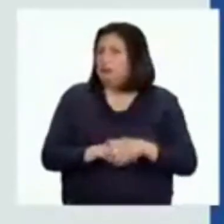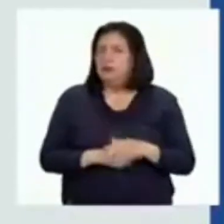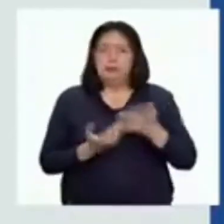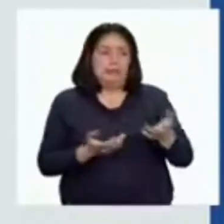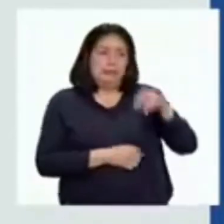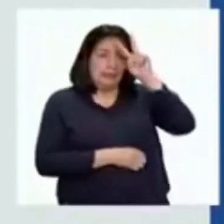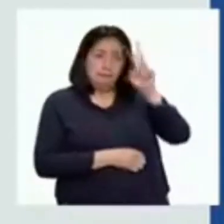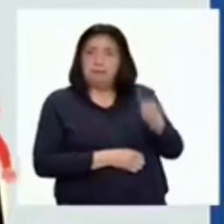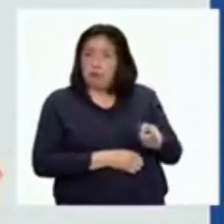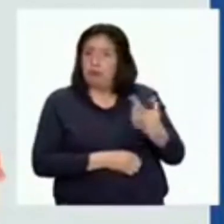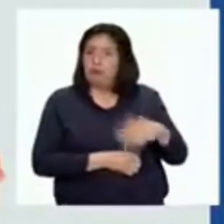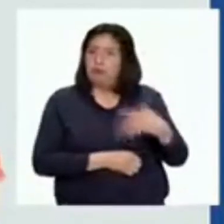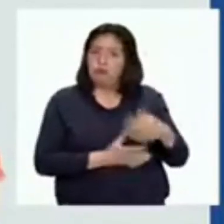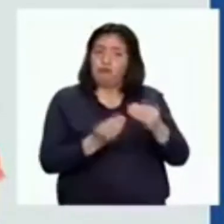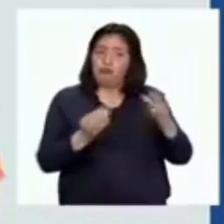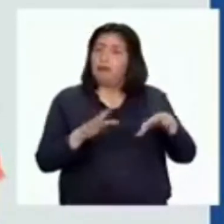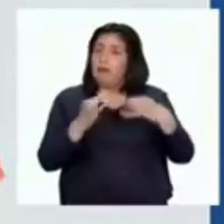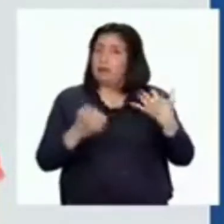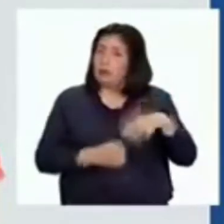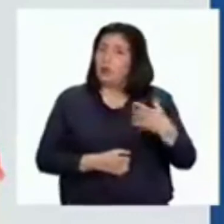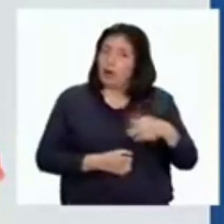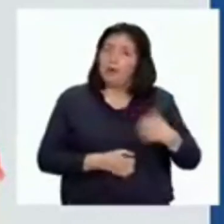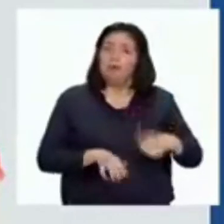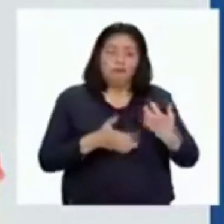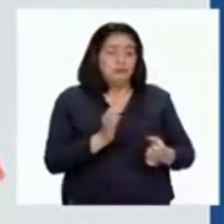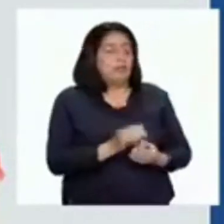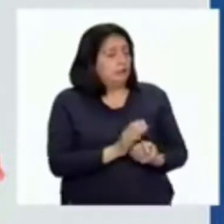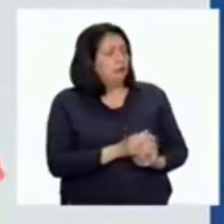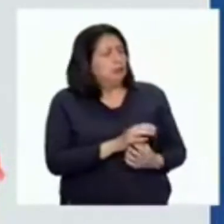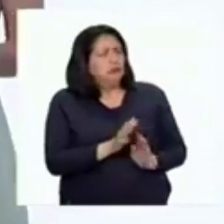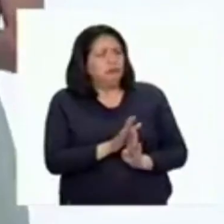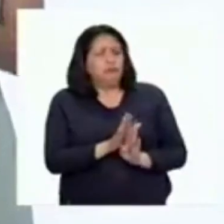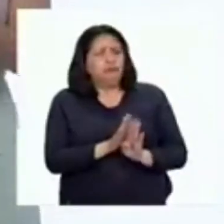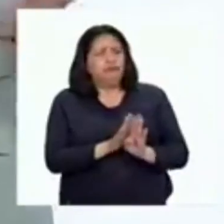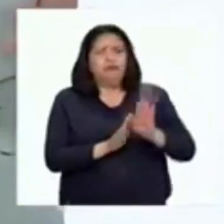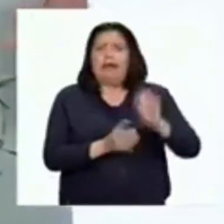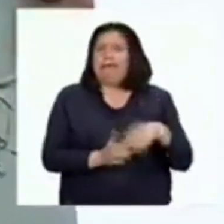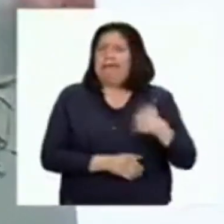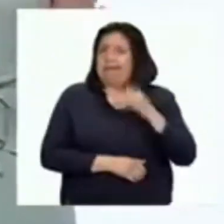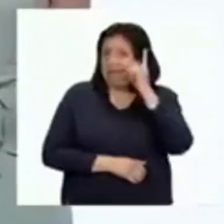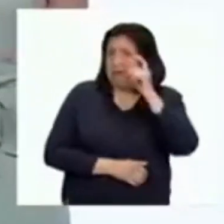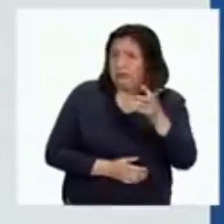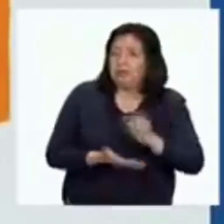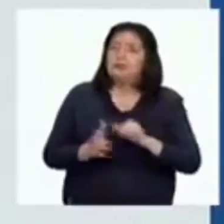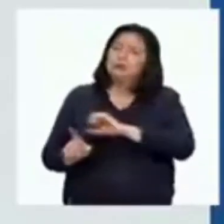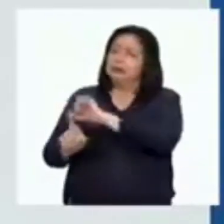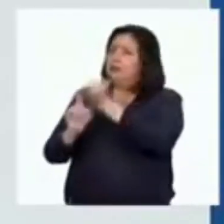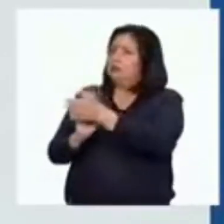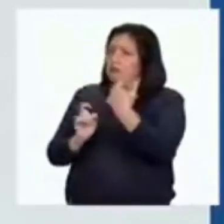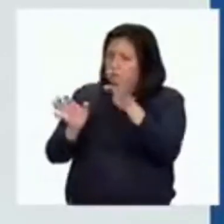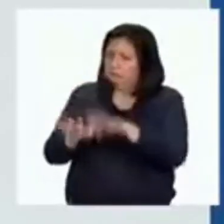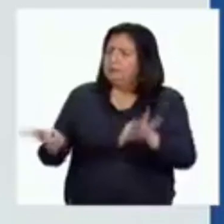En el Perú existen muchas familias que han logrado florecer a pesar de las dificultades. Como sociedad es muy importante